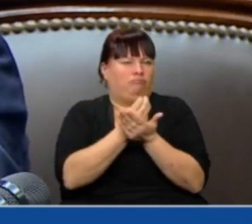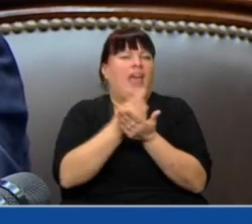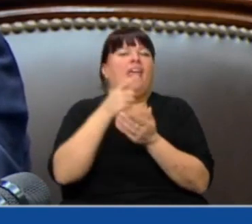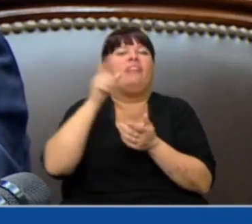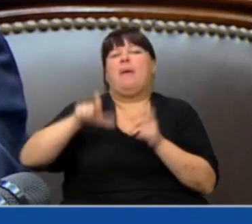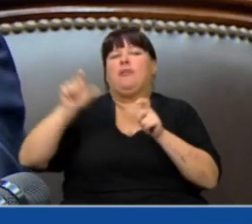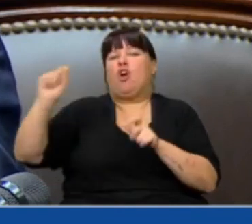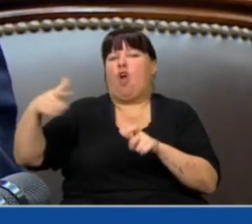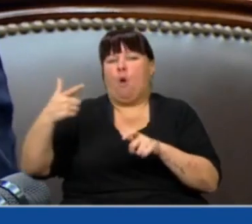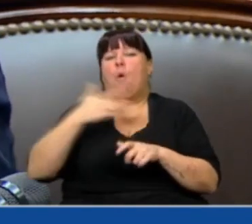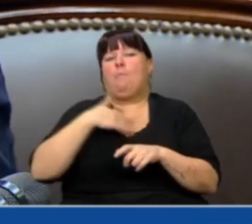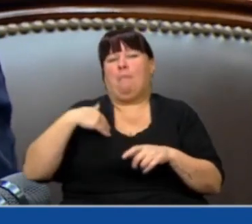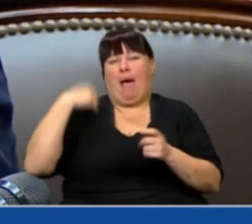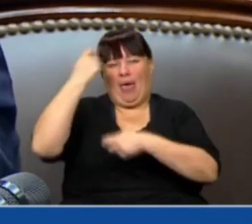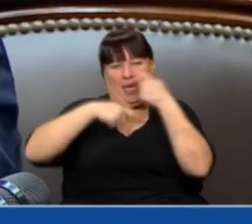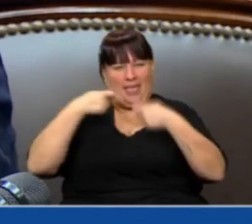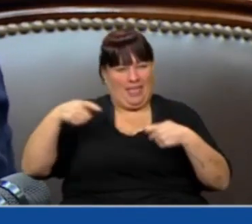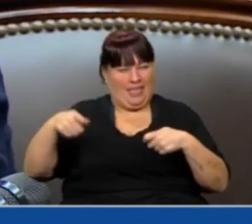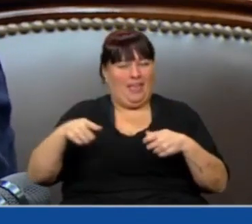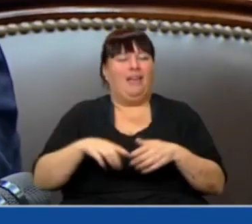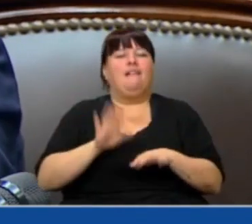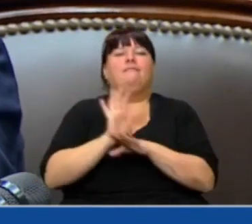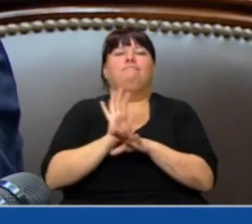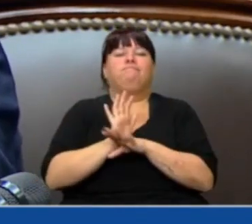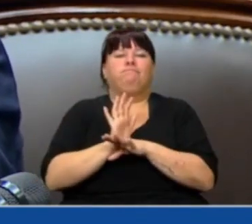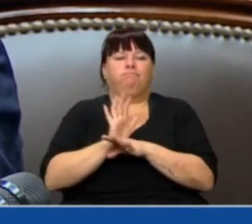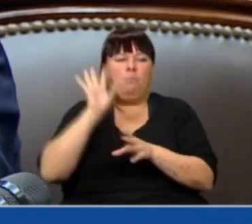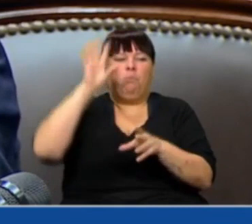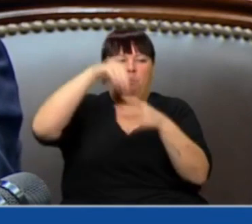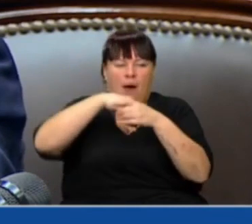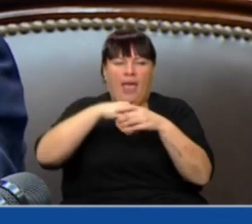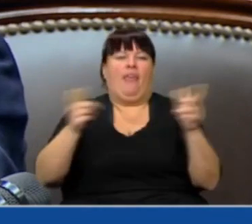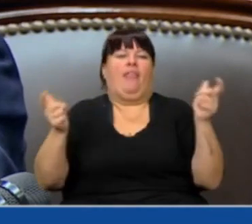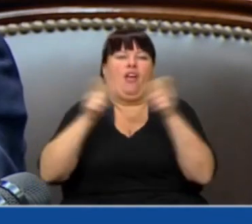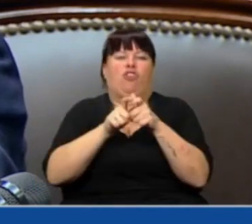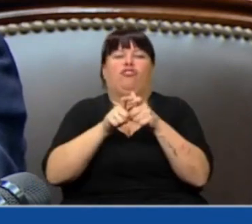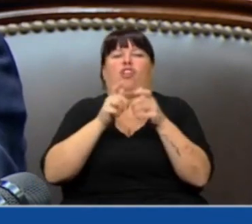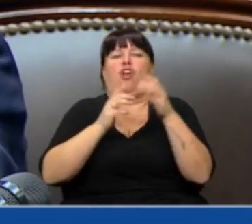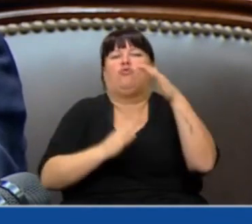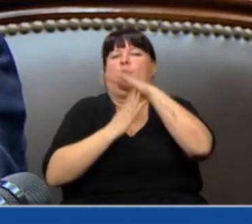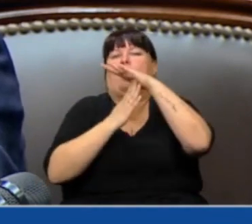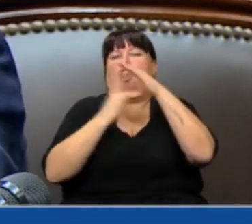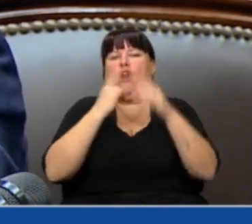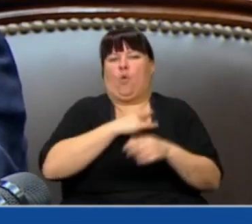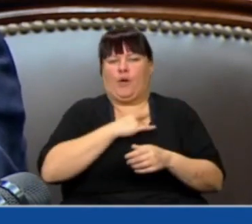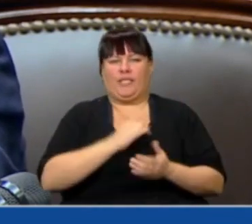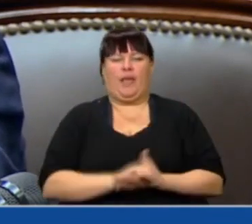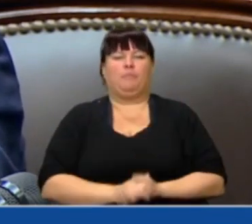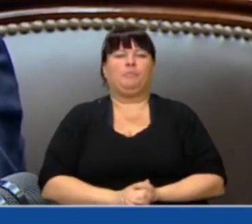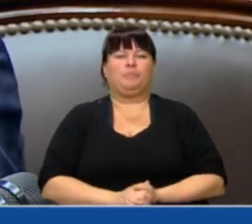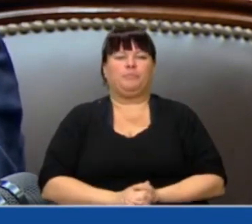Asociación Civil Madre de Plaza de Mayo sean miembros y parte del Consejo Superior de la Universidad.